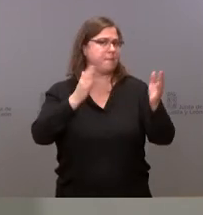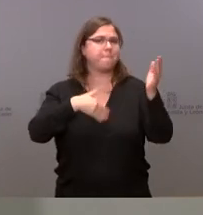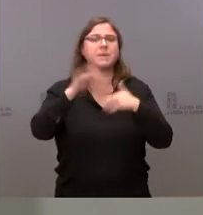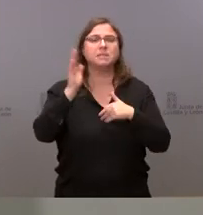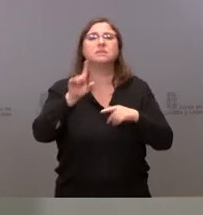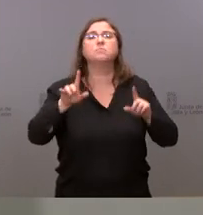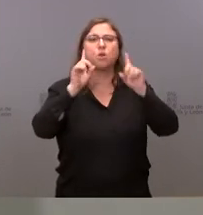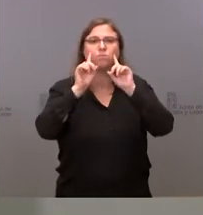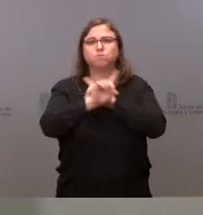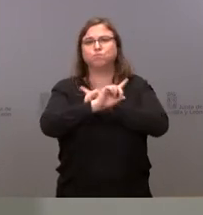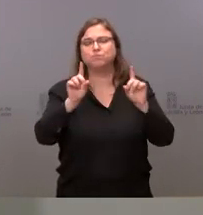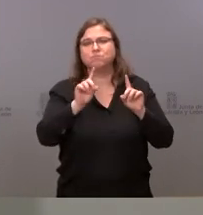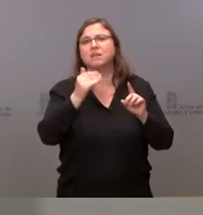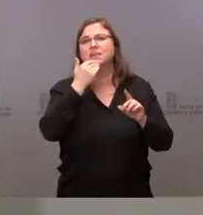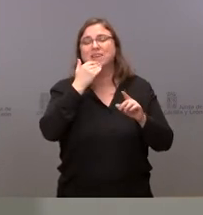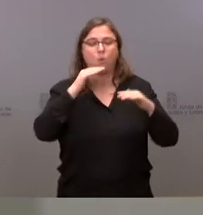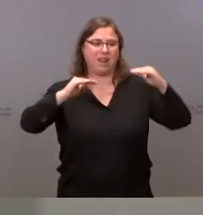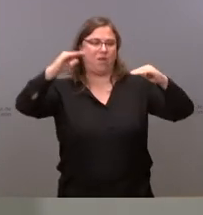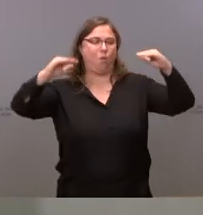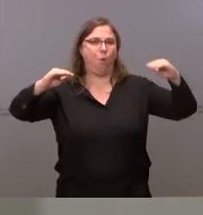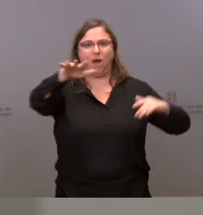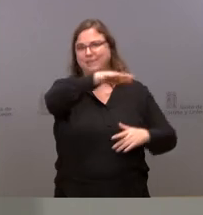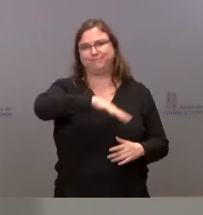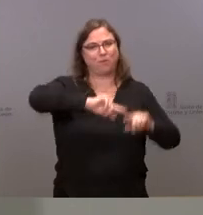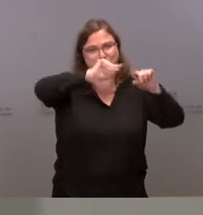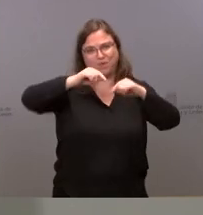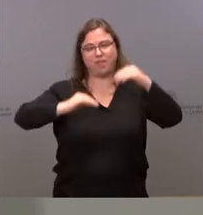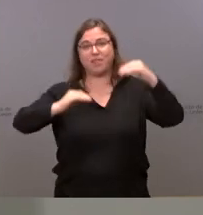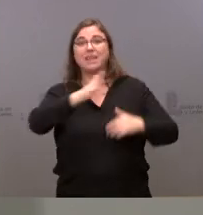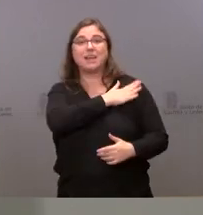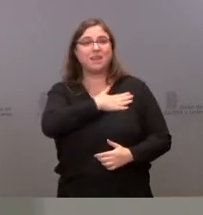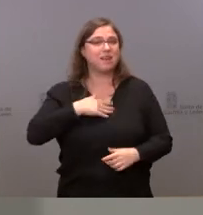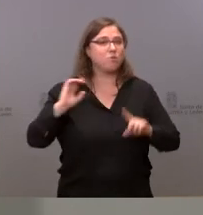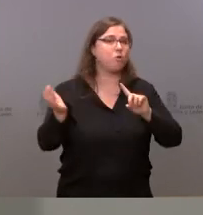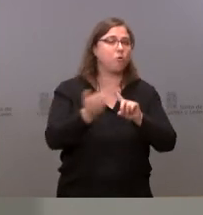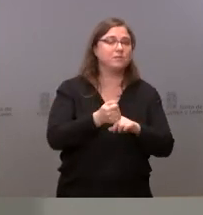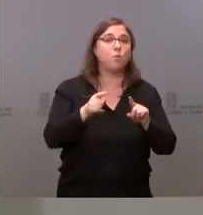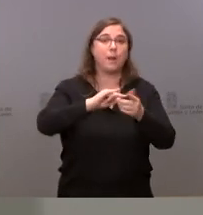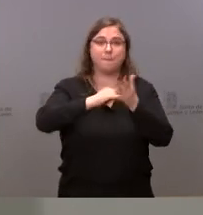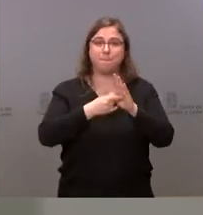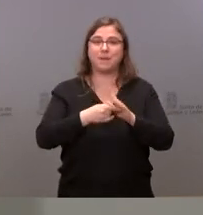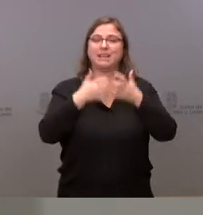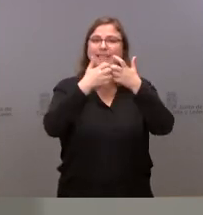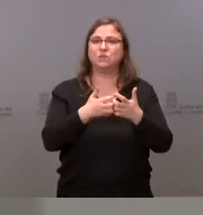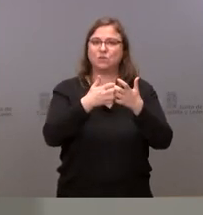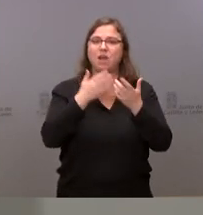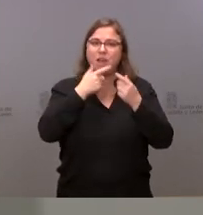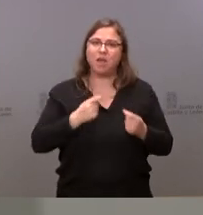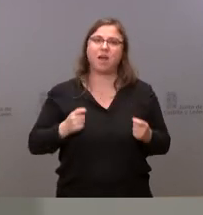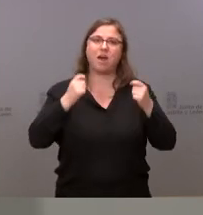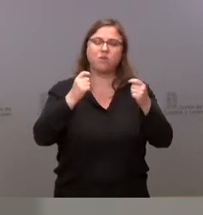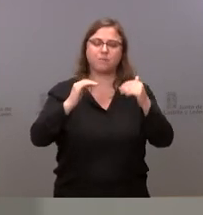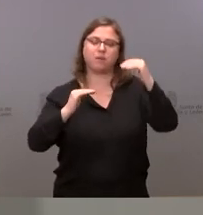pero evidentemente no está repartido homogéneamente en el territorio y nuestra idea lógicamente es que este plan industrial contribuya a reducir esos